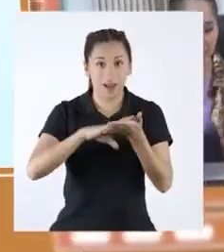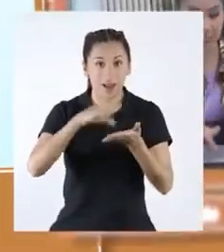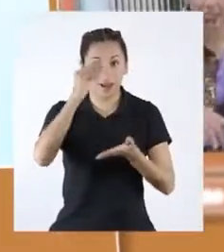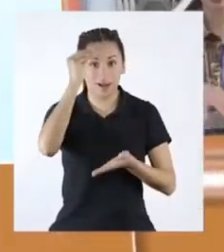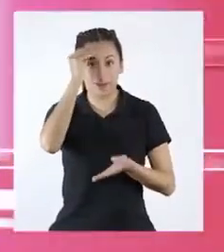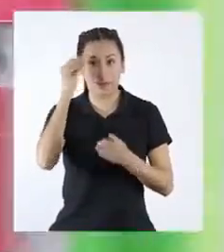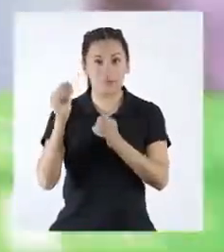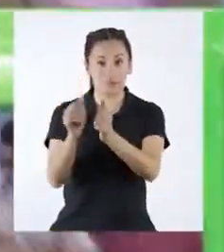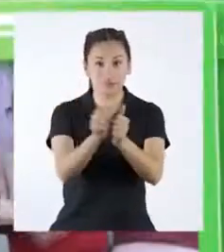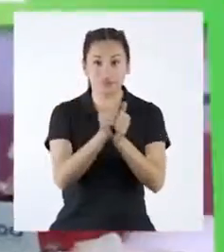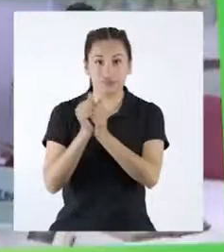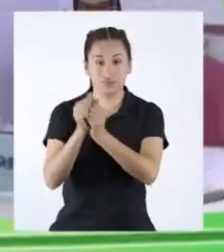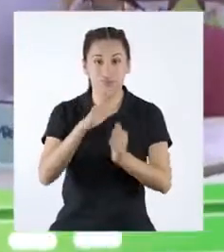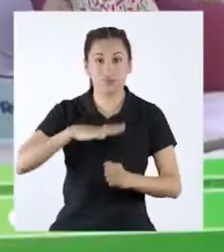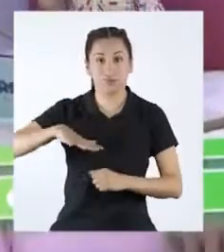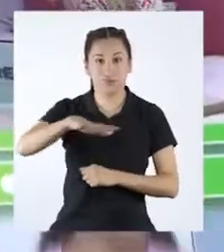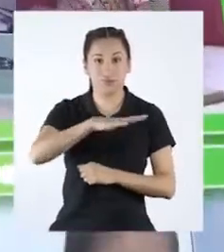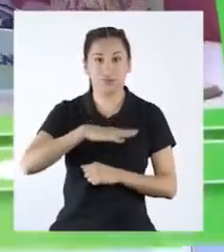descubrir,